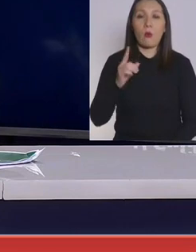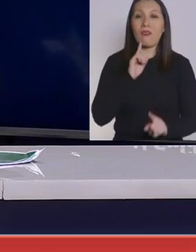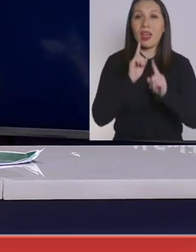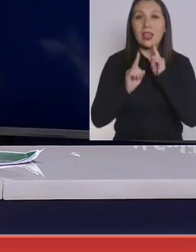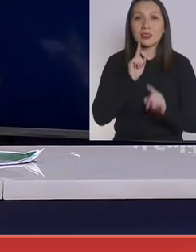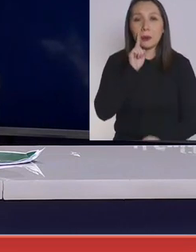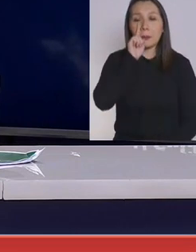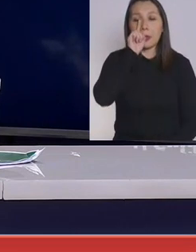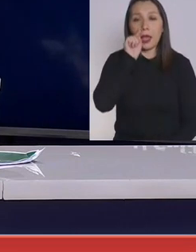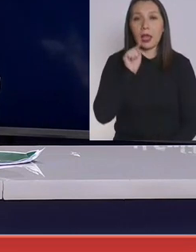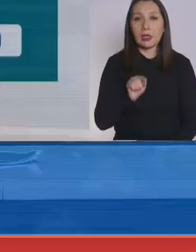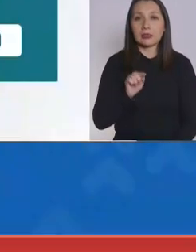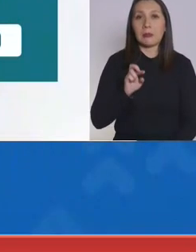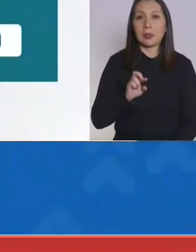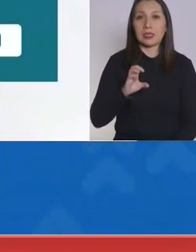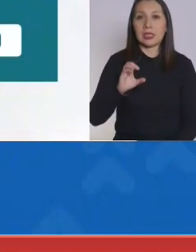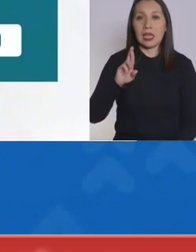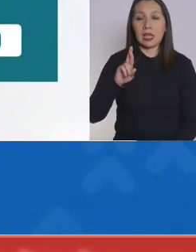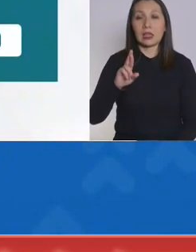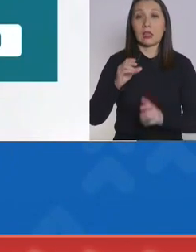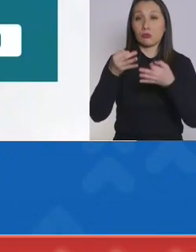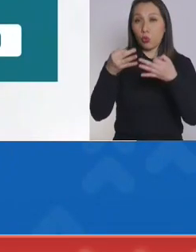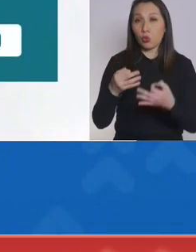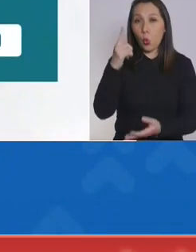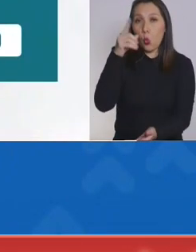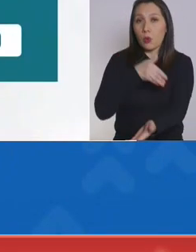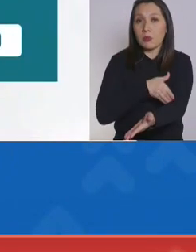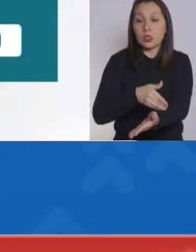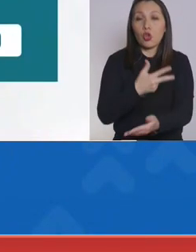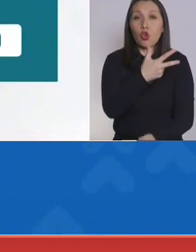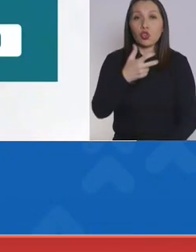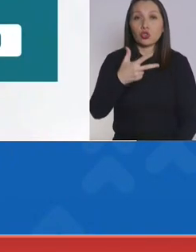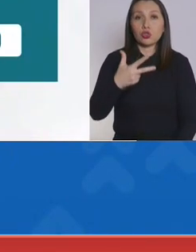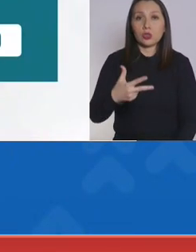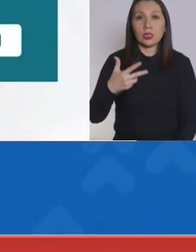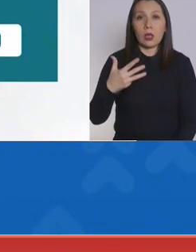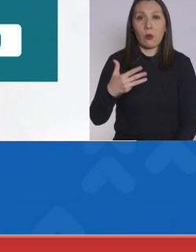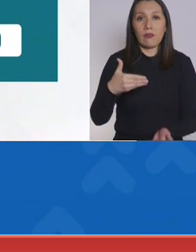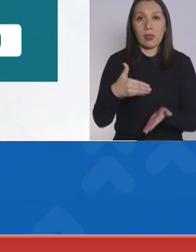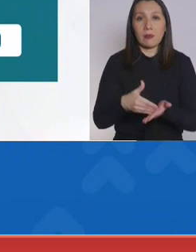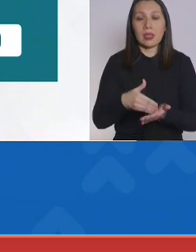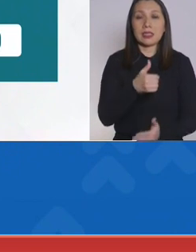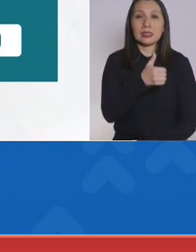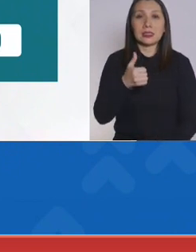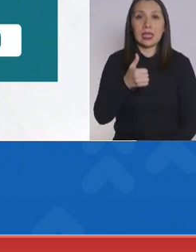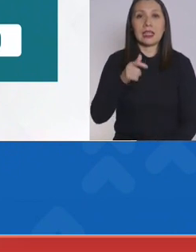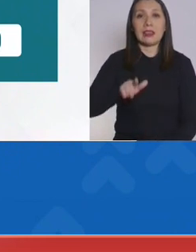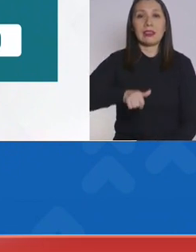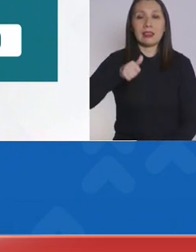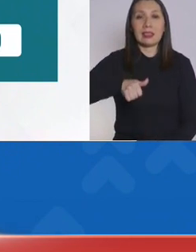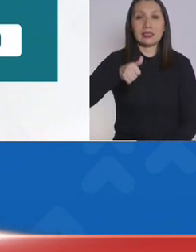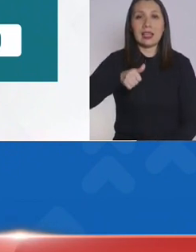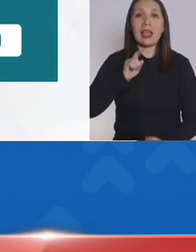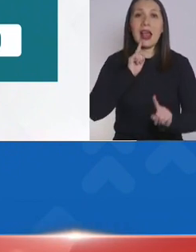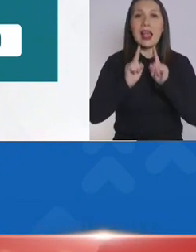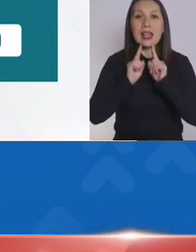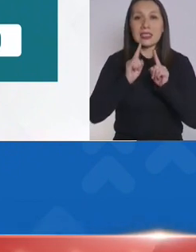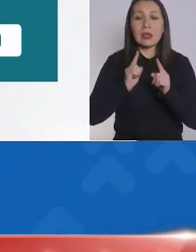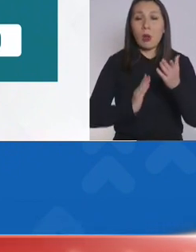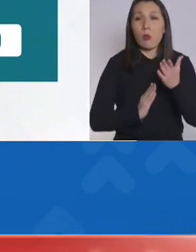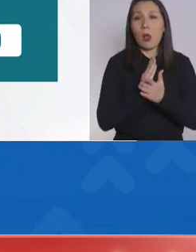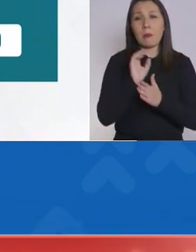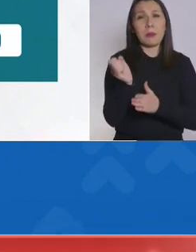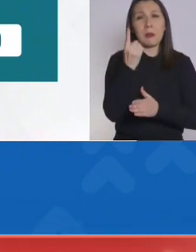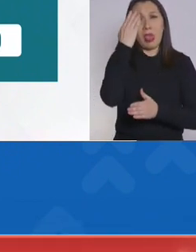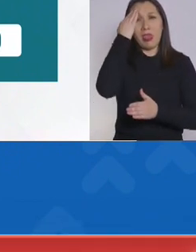exámenes por PCR, totalizando 1.889.616 exámenes desde el